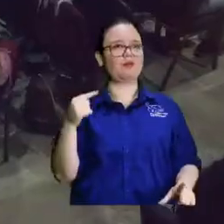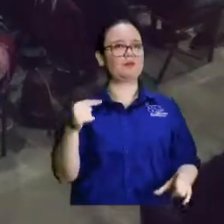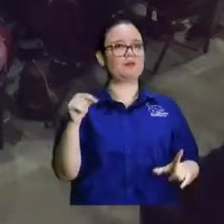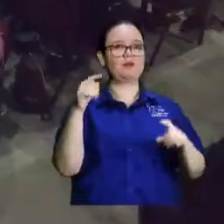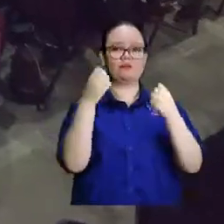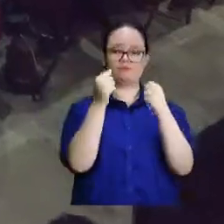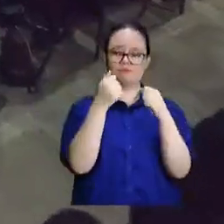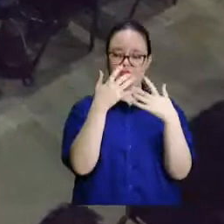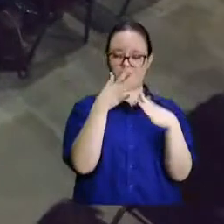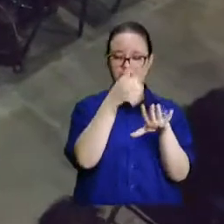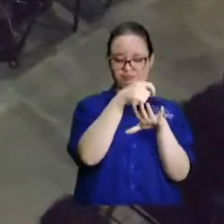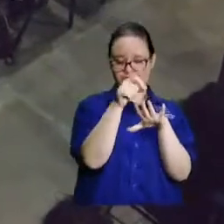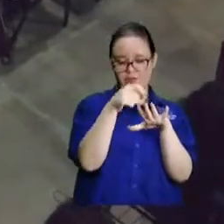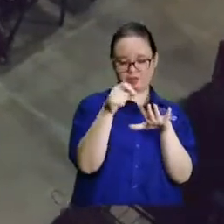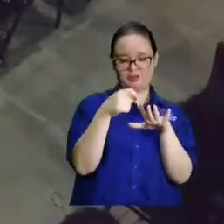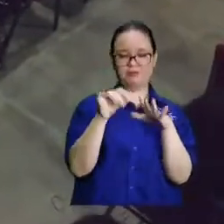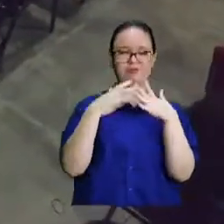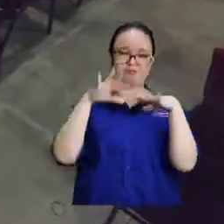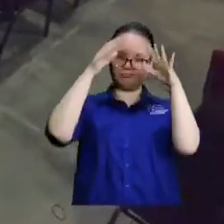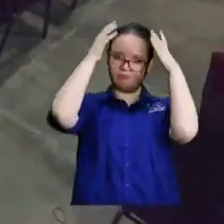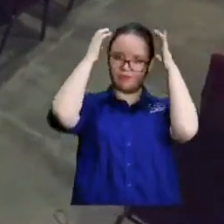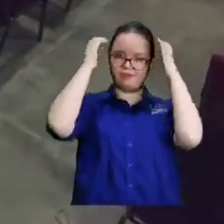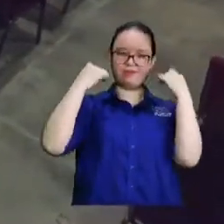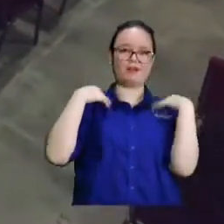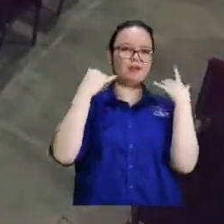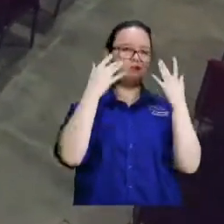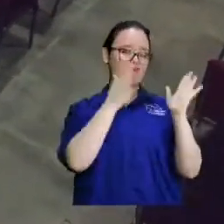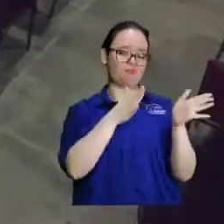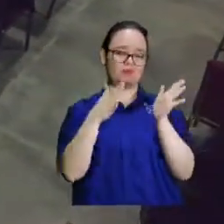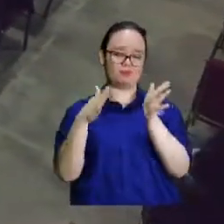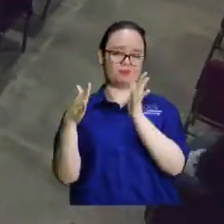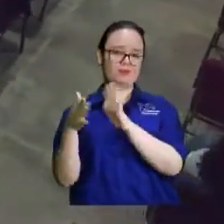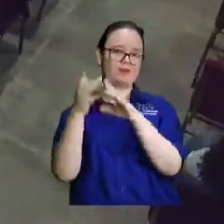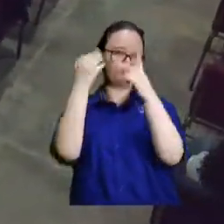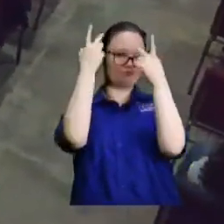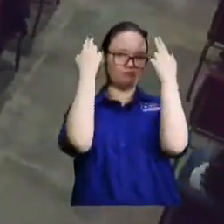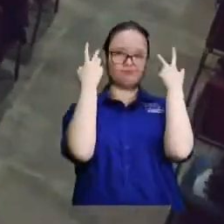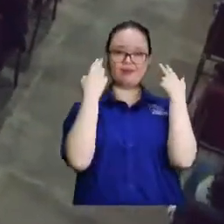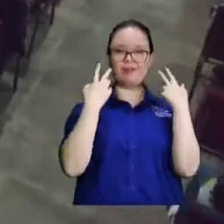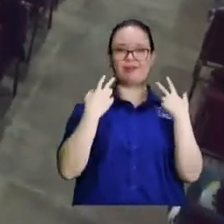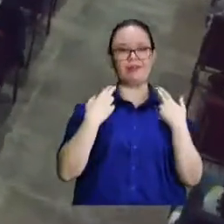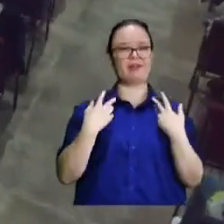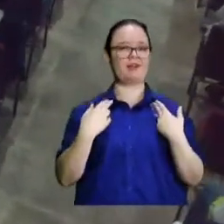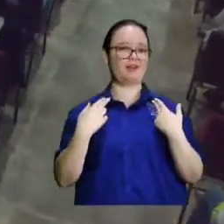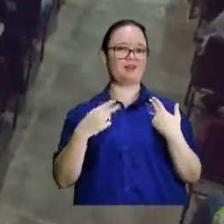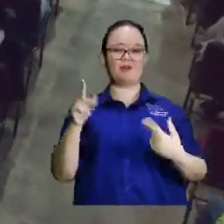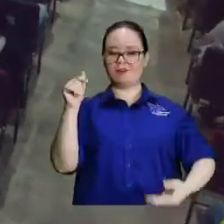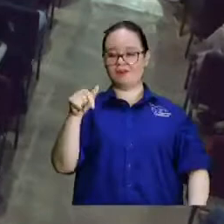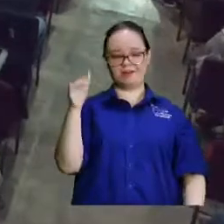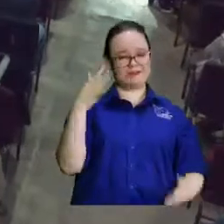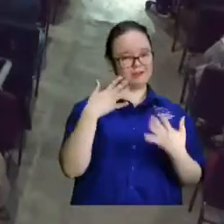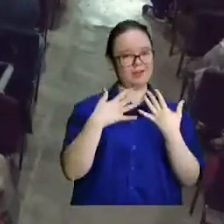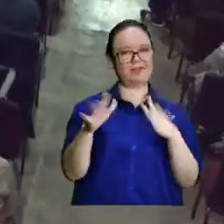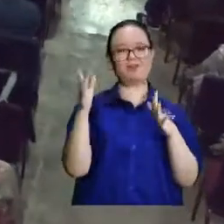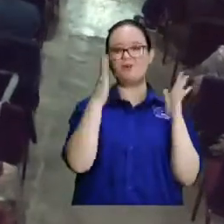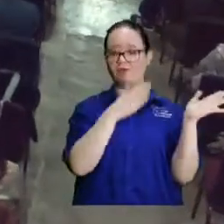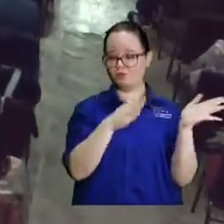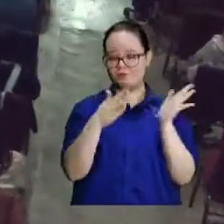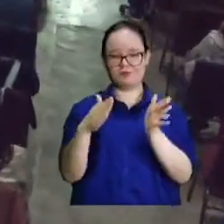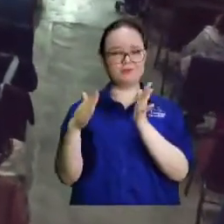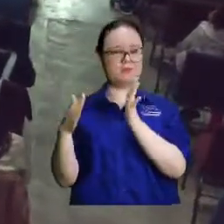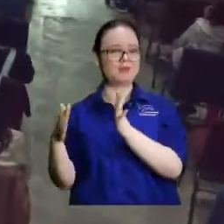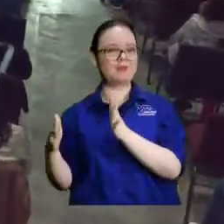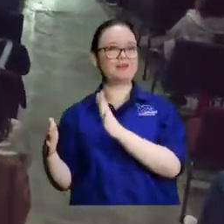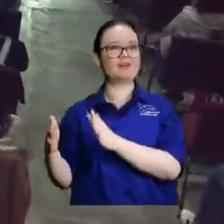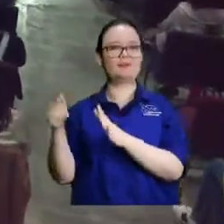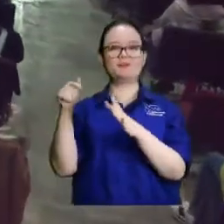se hicieron las uñas, se bañaron, fueron al salón de belleza. Nunca se bañaban, pero ese día sí se bañaron y